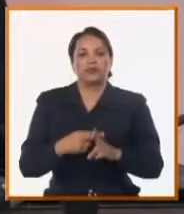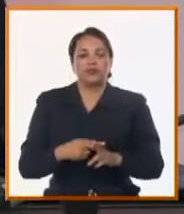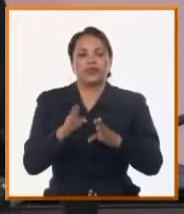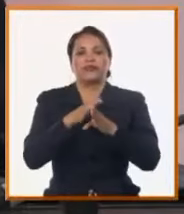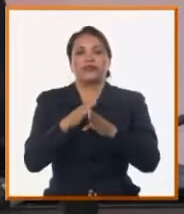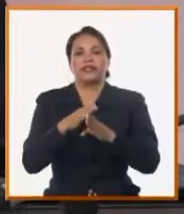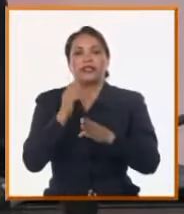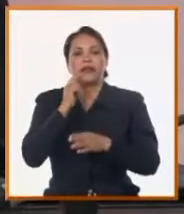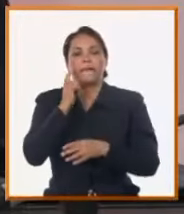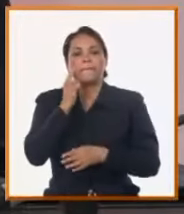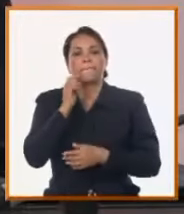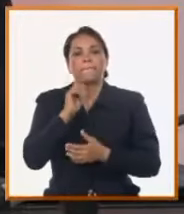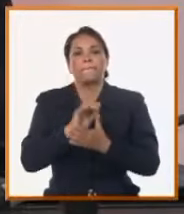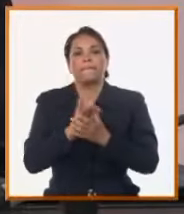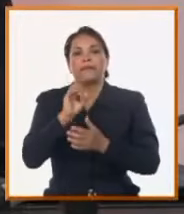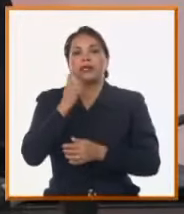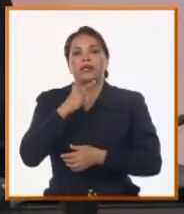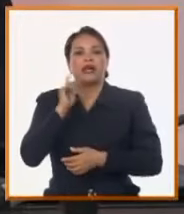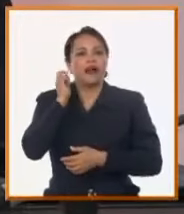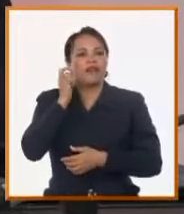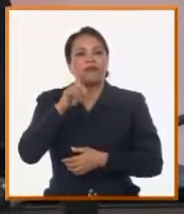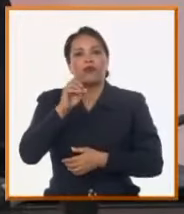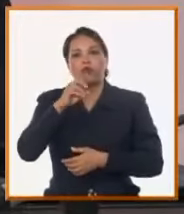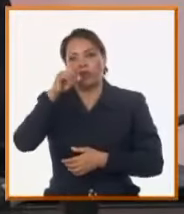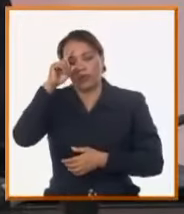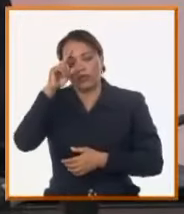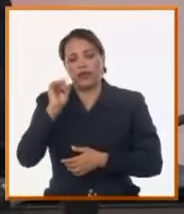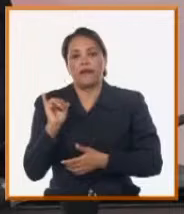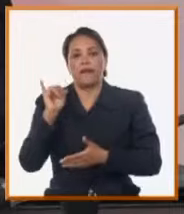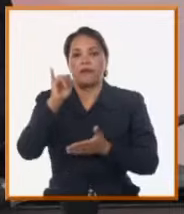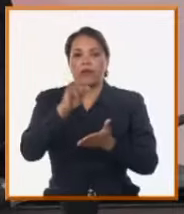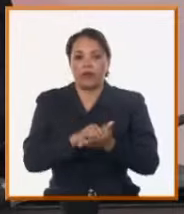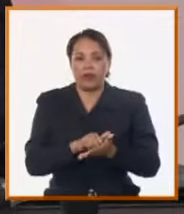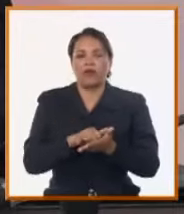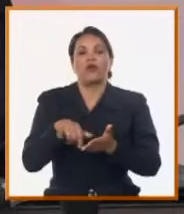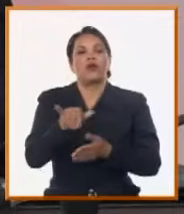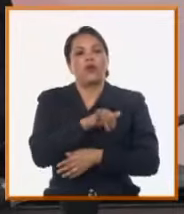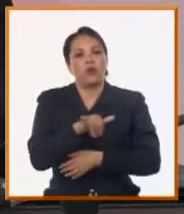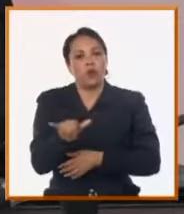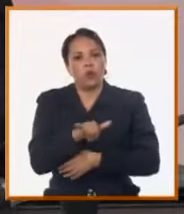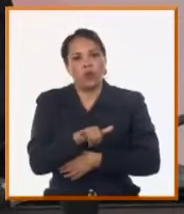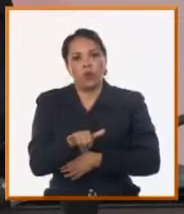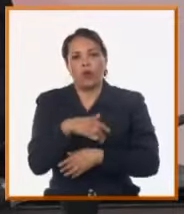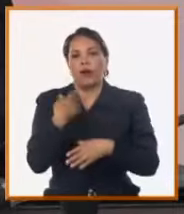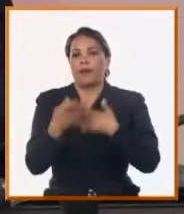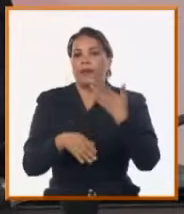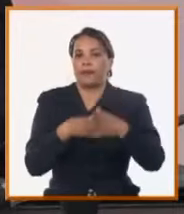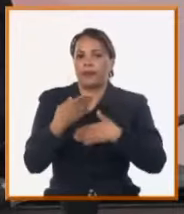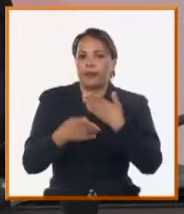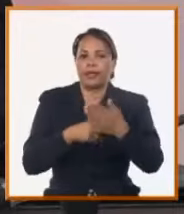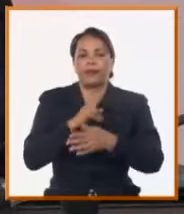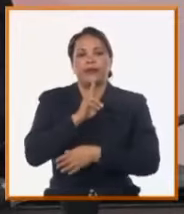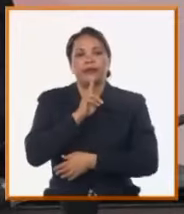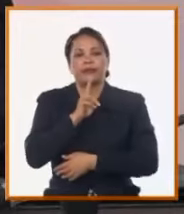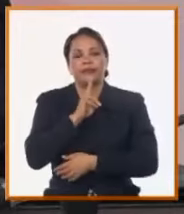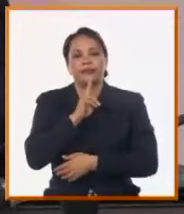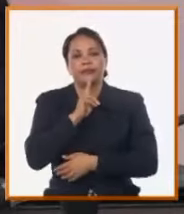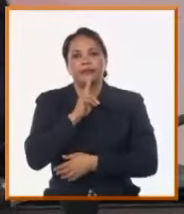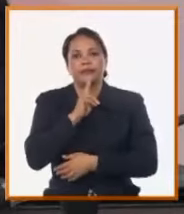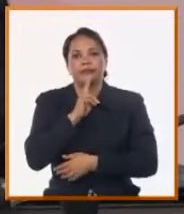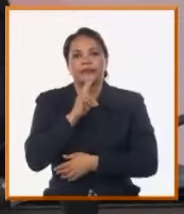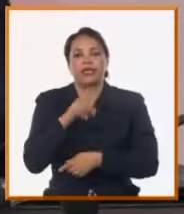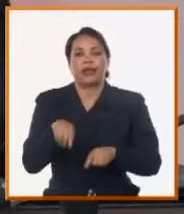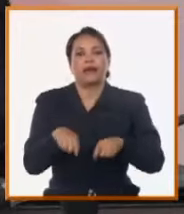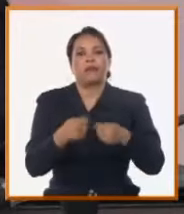Miraflores en Bollero, en la calle Primera, entre Perla y Calle K, donde se habla de... se